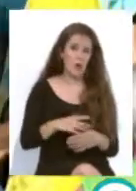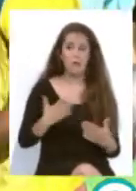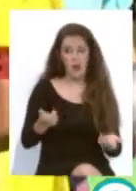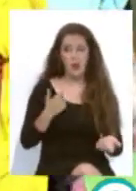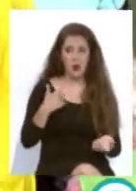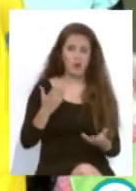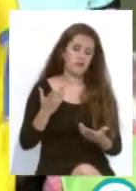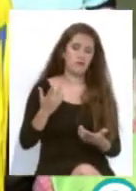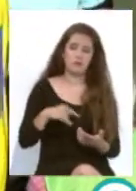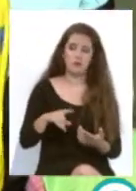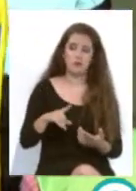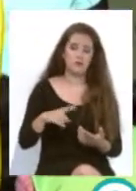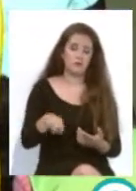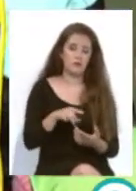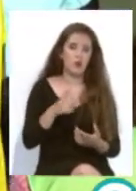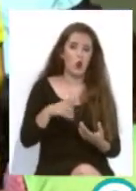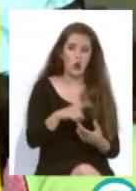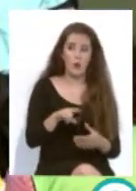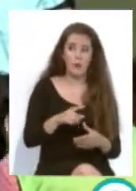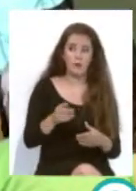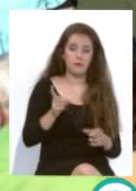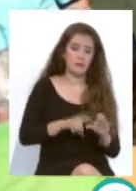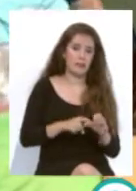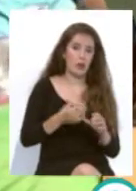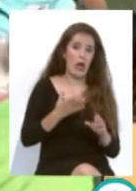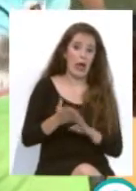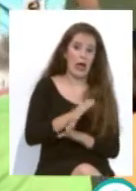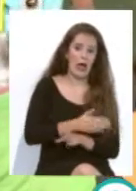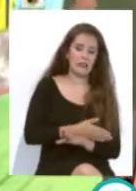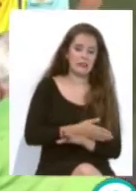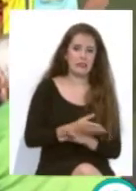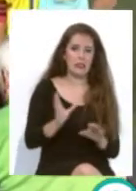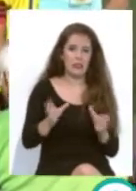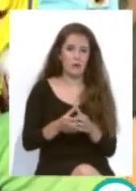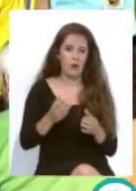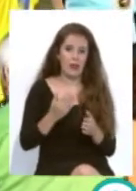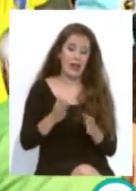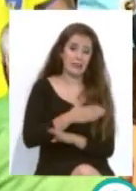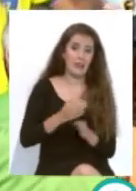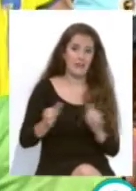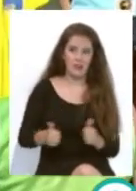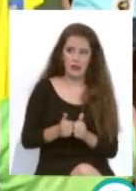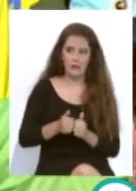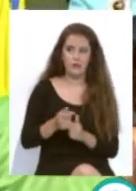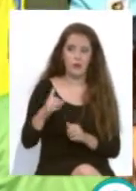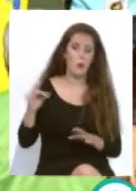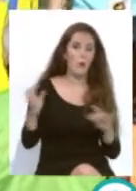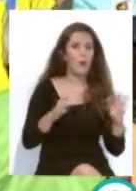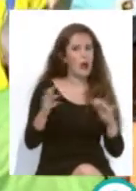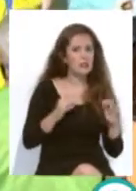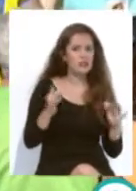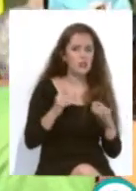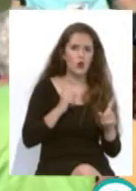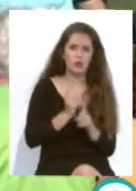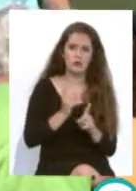Cádiz, Seth Vega, porque perteneció a este equipo antes de recarar en las filas del Cádiz. Un partido a priori que contra un